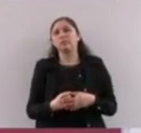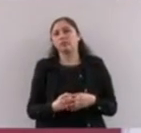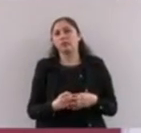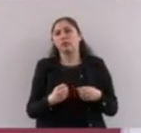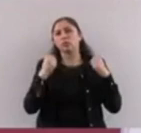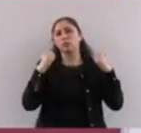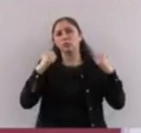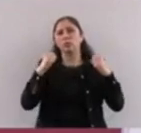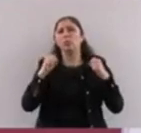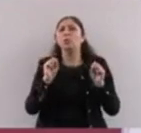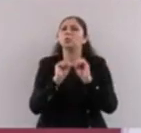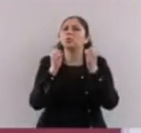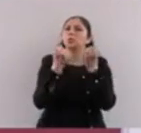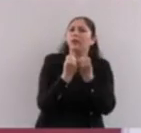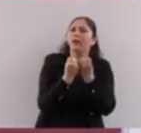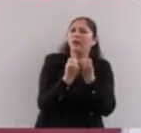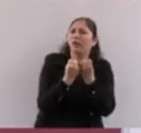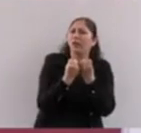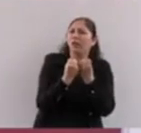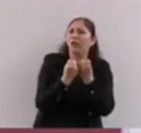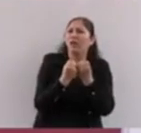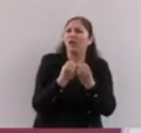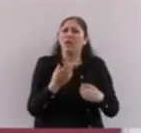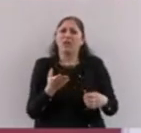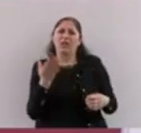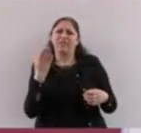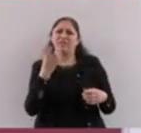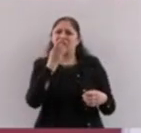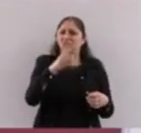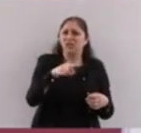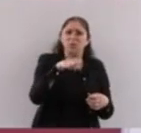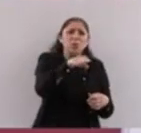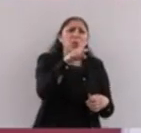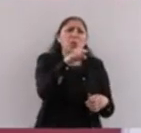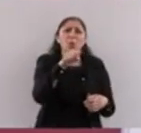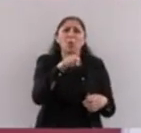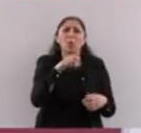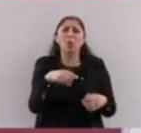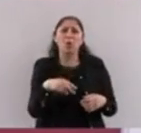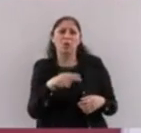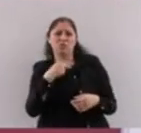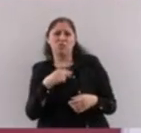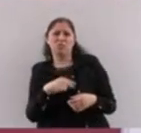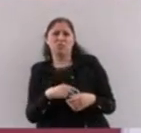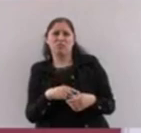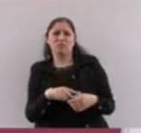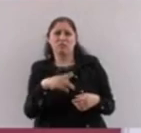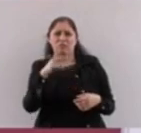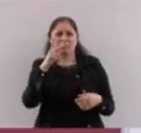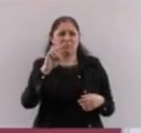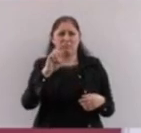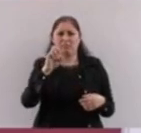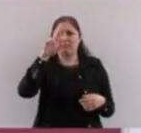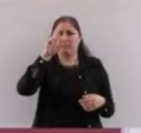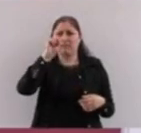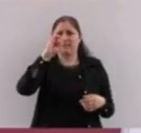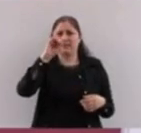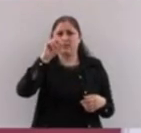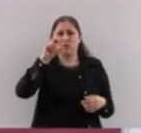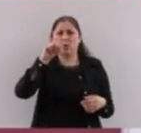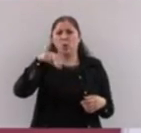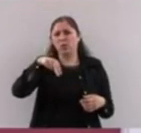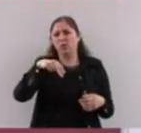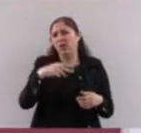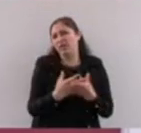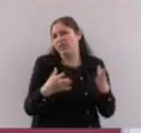los excluían porque les decían, tú ya tienes tu pensión, entonces le vamos a dar al que no tiene. Pero miren,